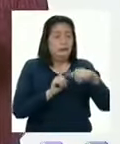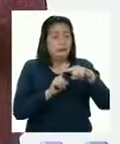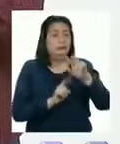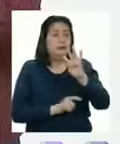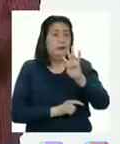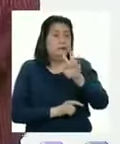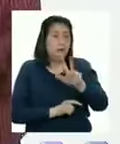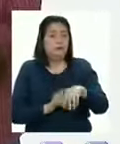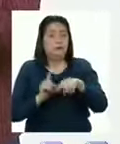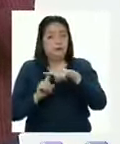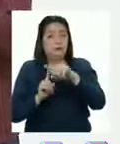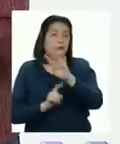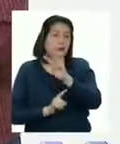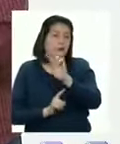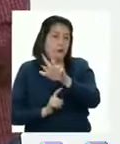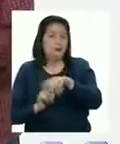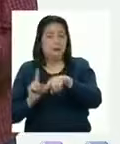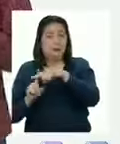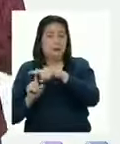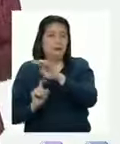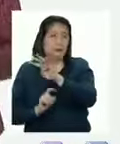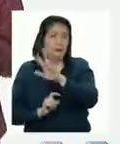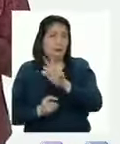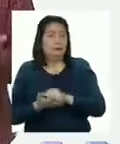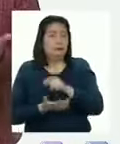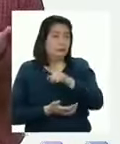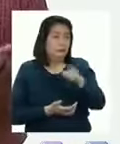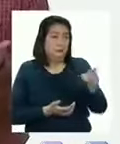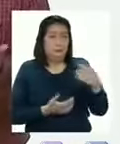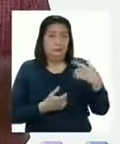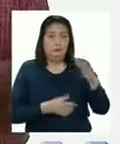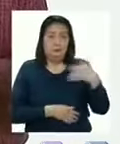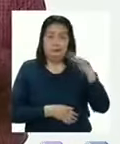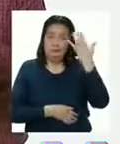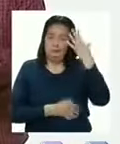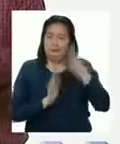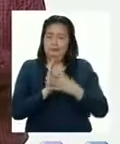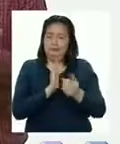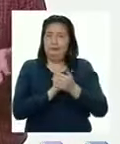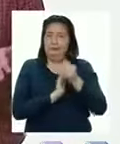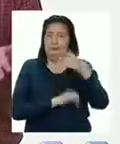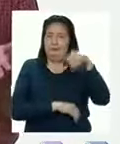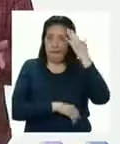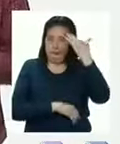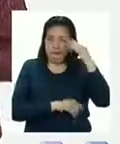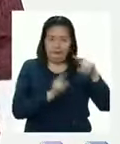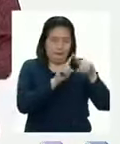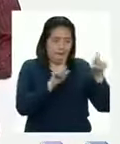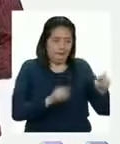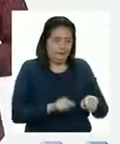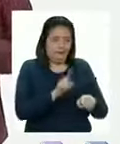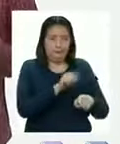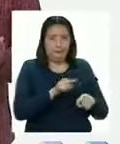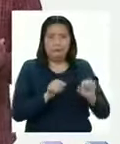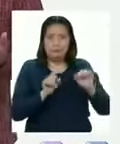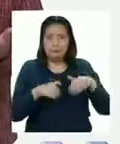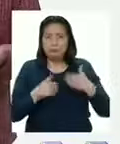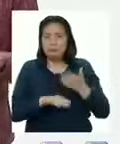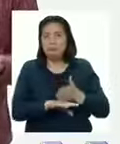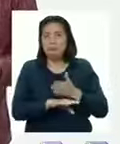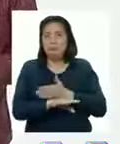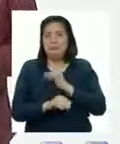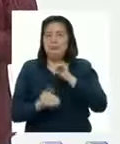más cuarenta y tres más cuarenta tres más cuarenta tres Y ustedes ya son expertos sumando con la yupana Así que lo pueden ir